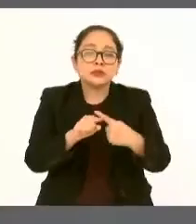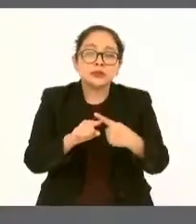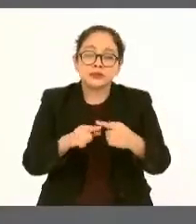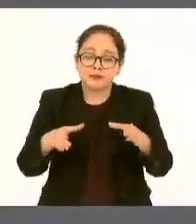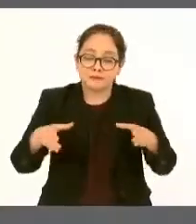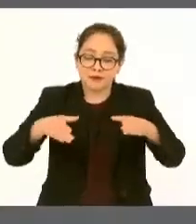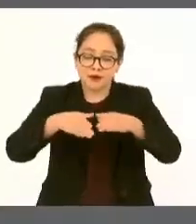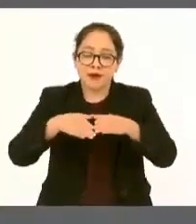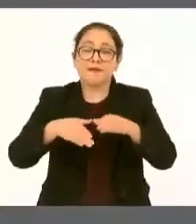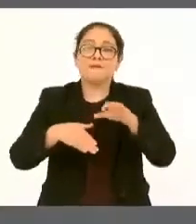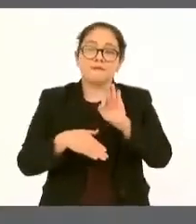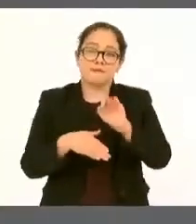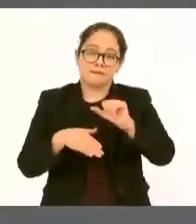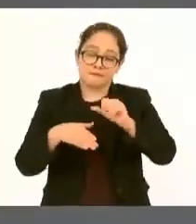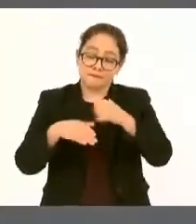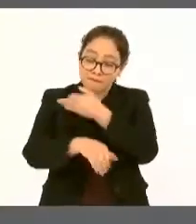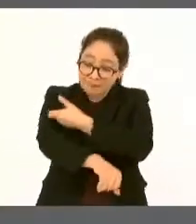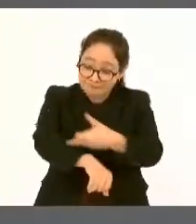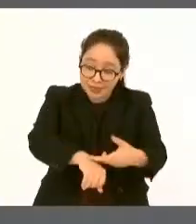Por eso